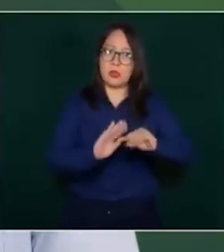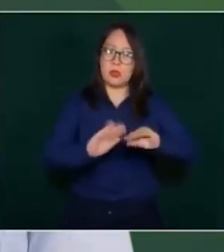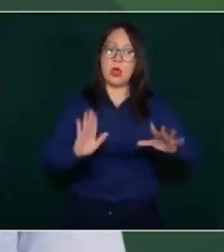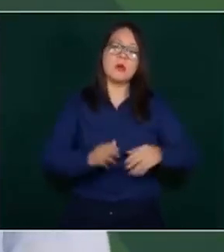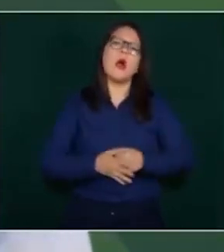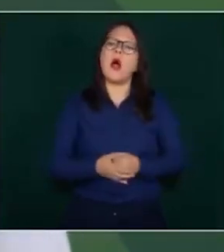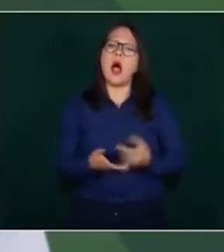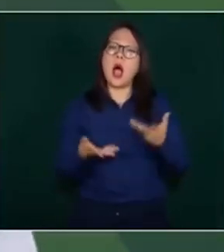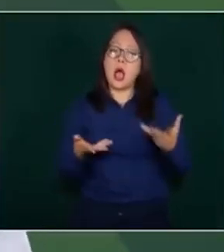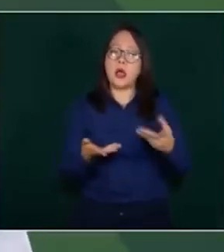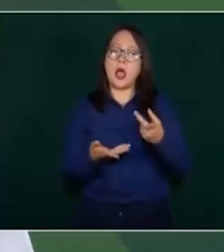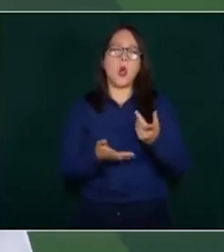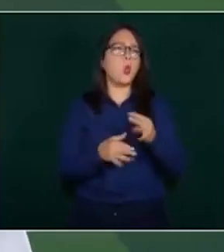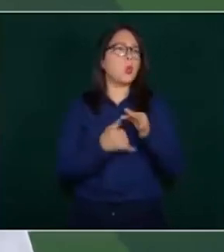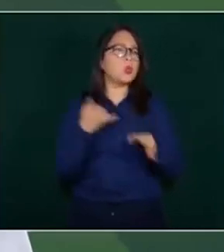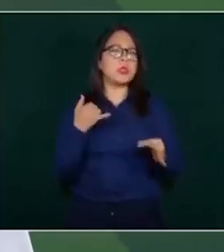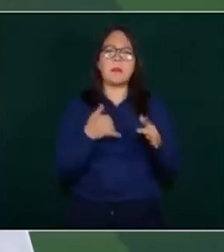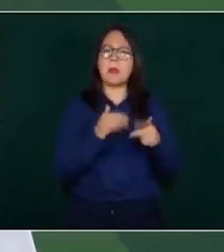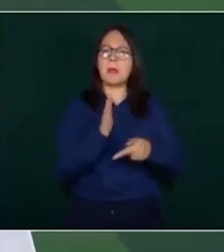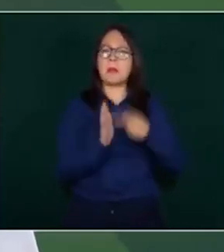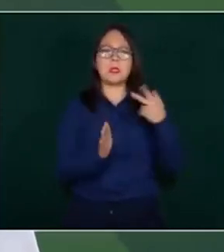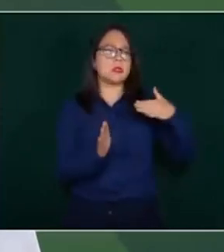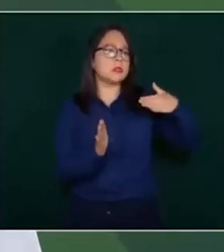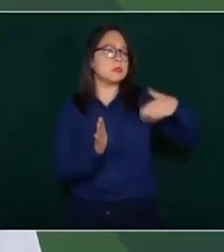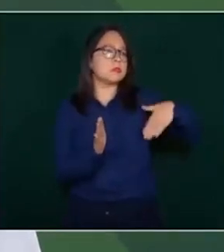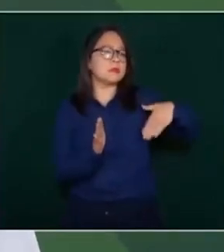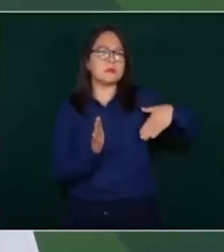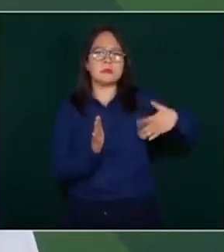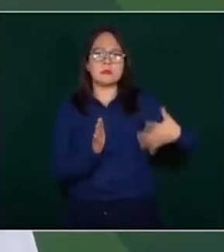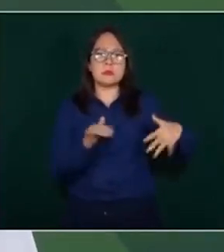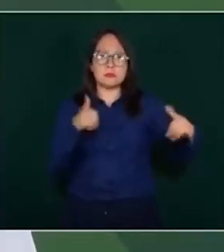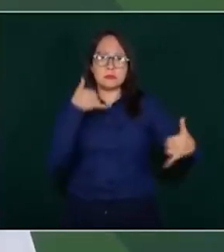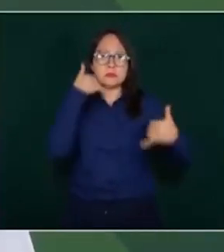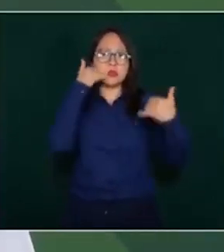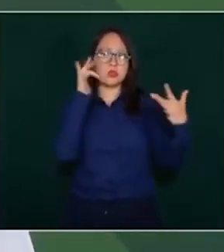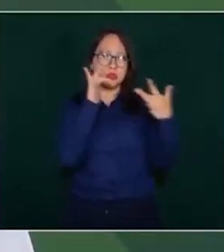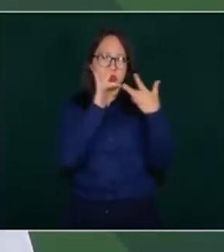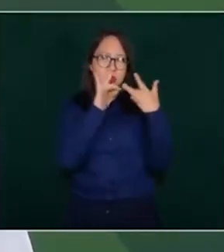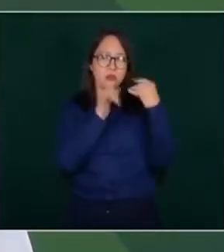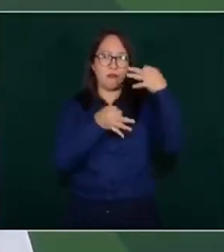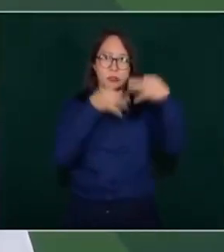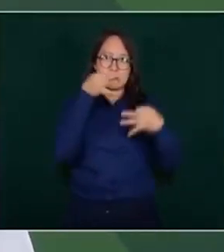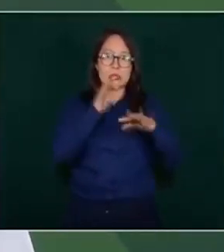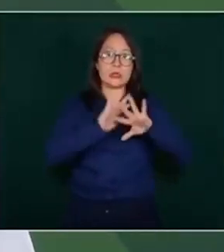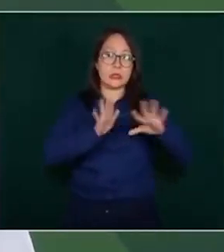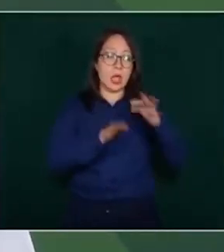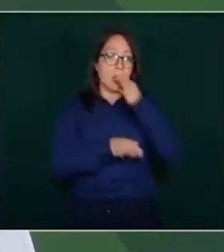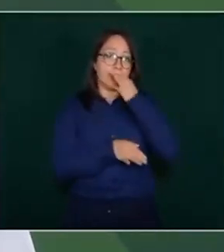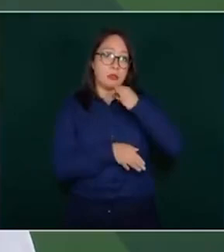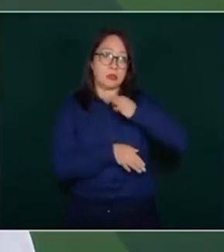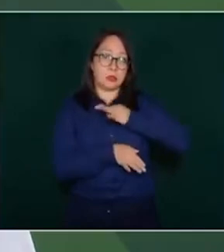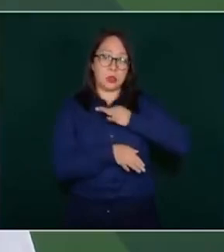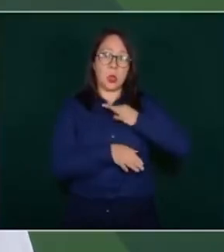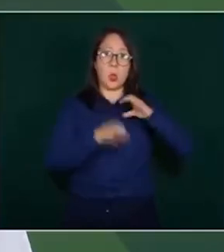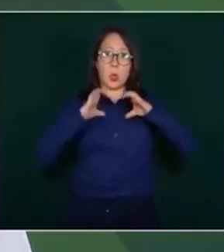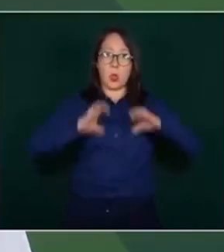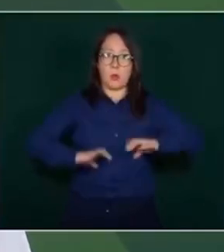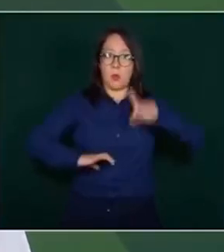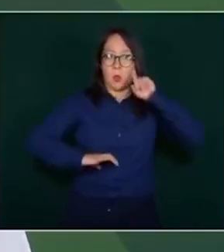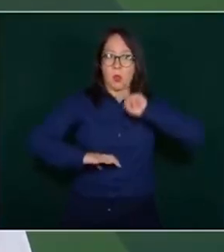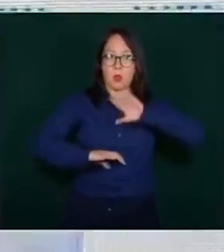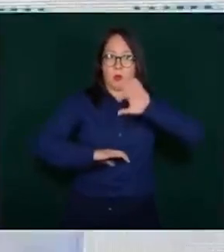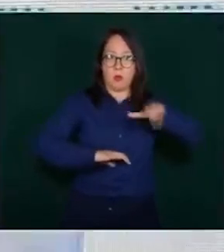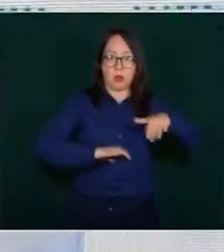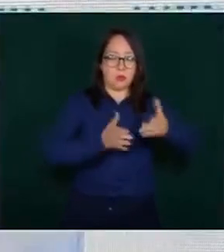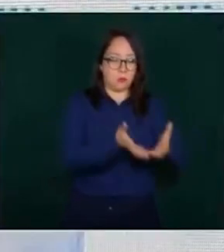tuvo con el fiscal hace algunos momentos nos informa que ya se rescató el cuerpo de la cisterna, que se